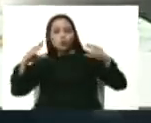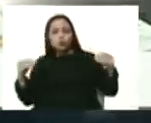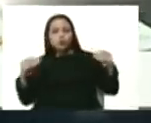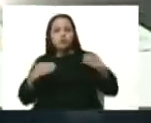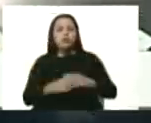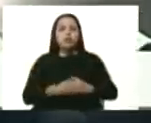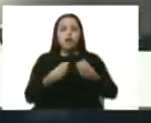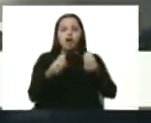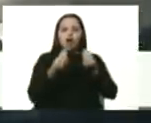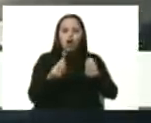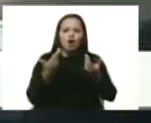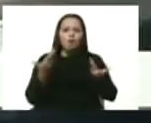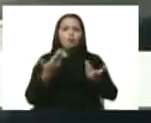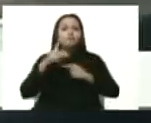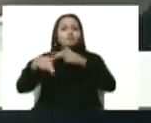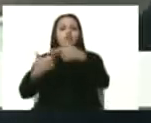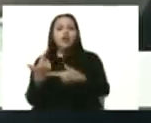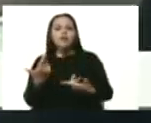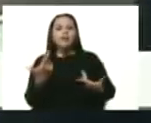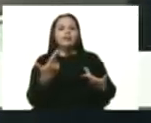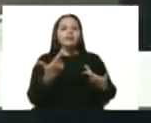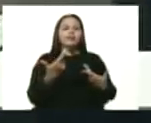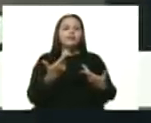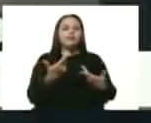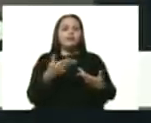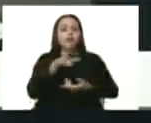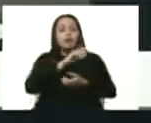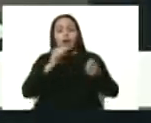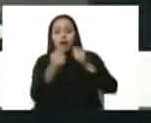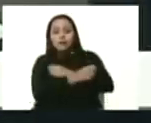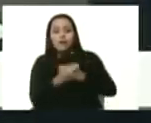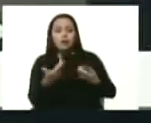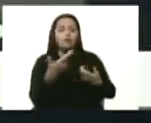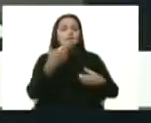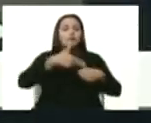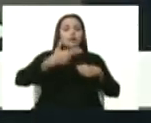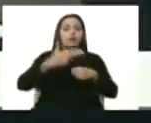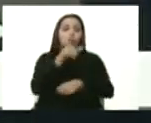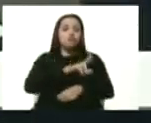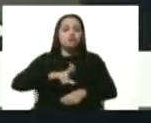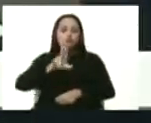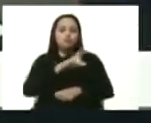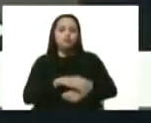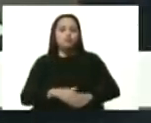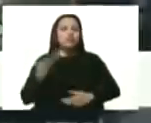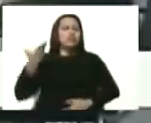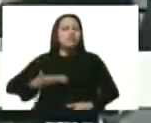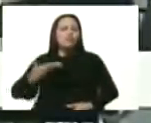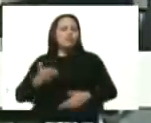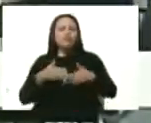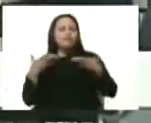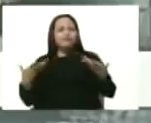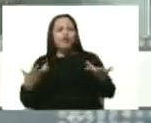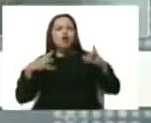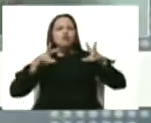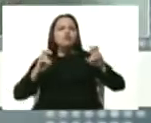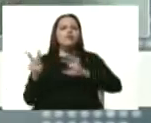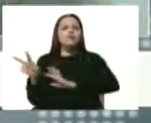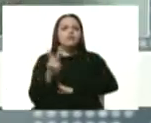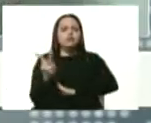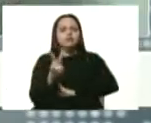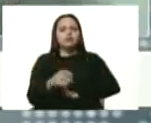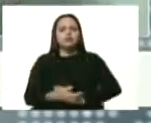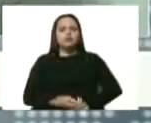dependientes de esta exportación, que luego ha sustituido por la renta petrolera. Pero lo importante es la nueva Venezuela,